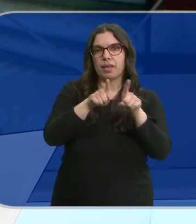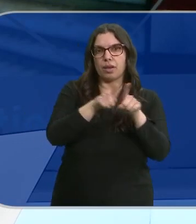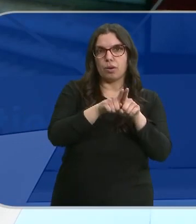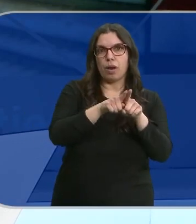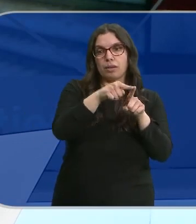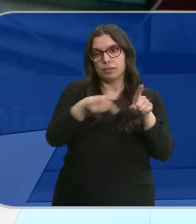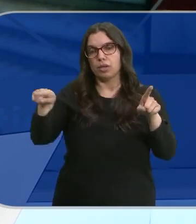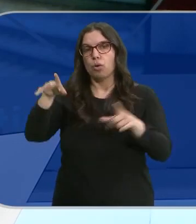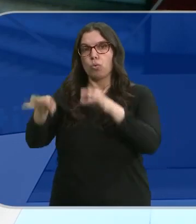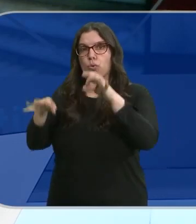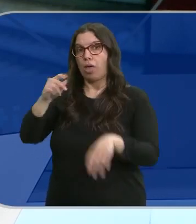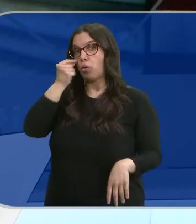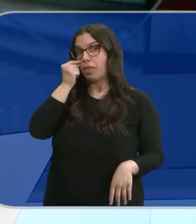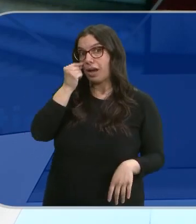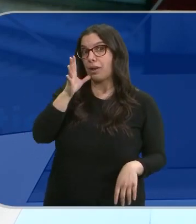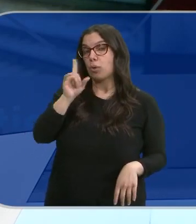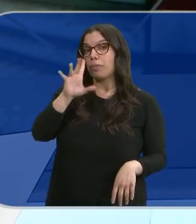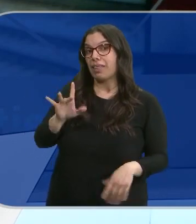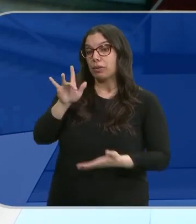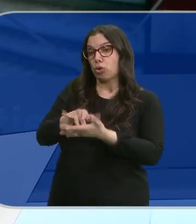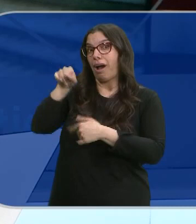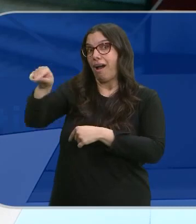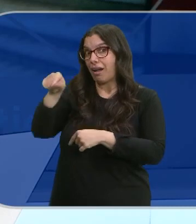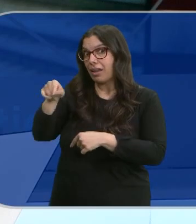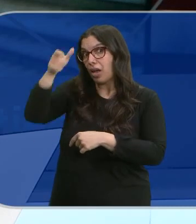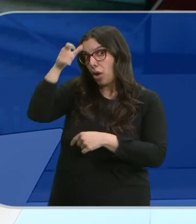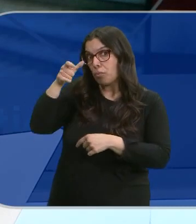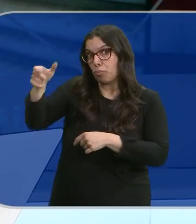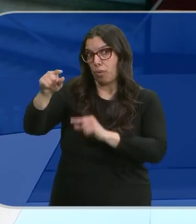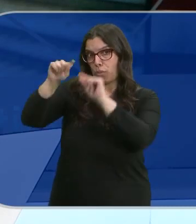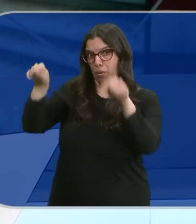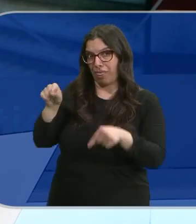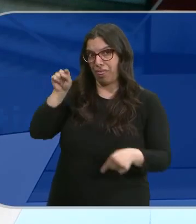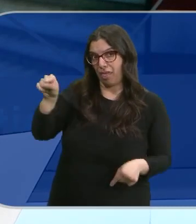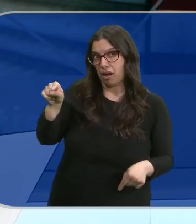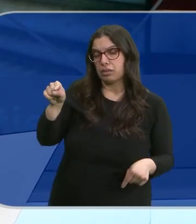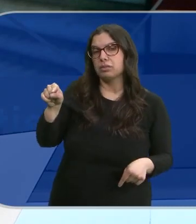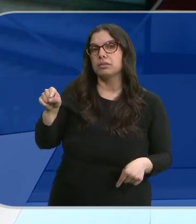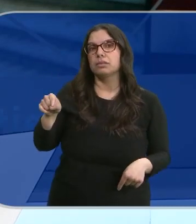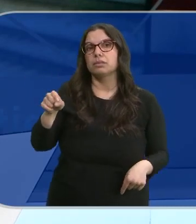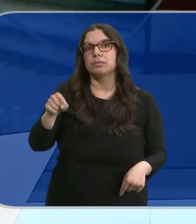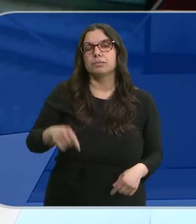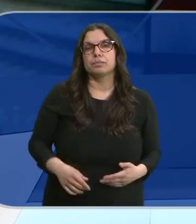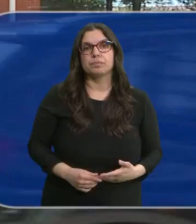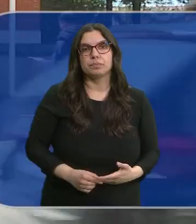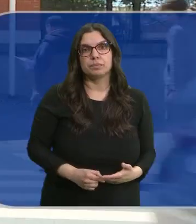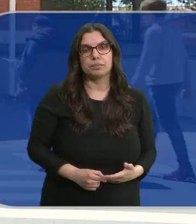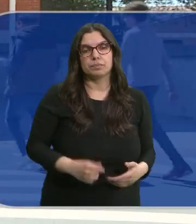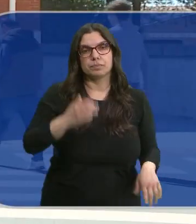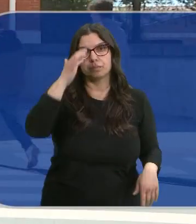juzgados de Guadalajara ya que los hechos supuestamente sucedieron en una localidad de dicha provincia. Última hora, Elena Rodríguez.